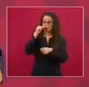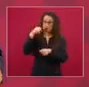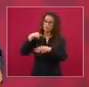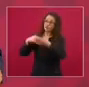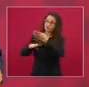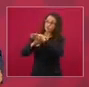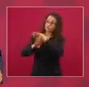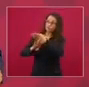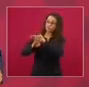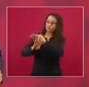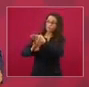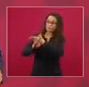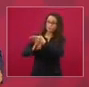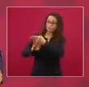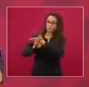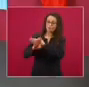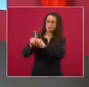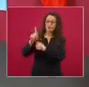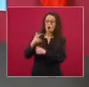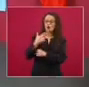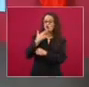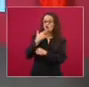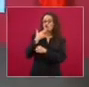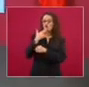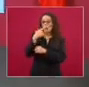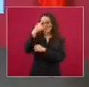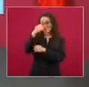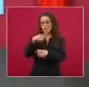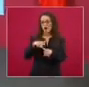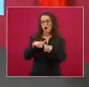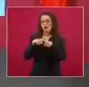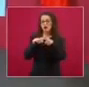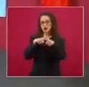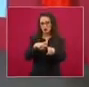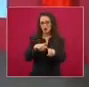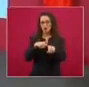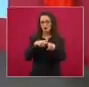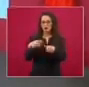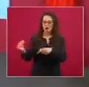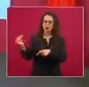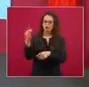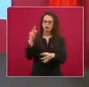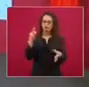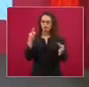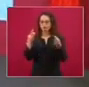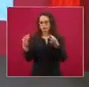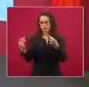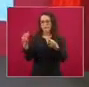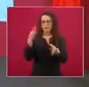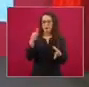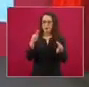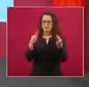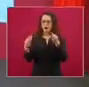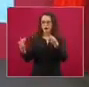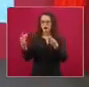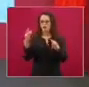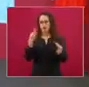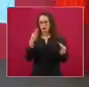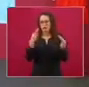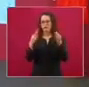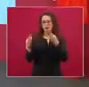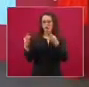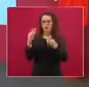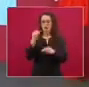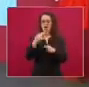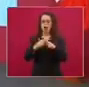en contra de mi persona y